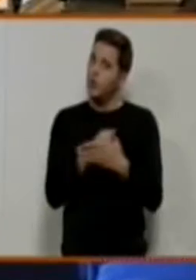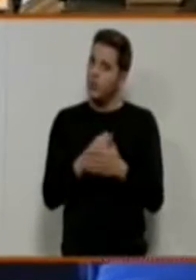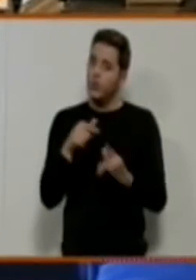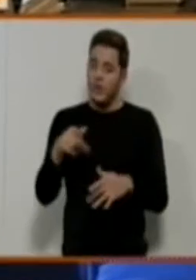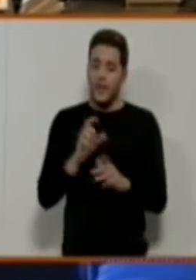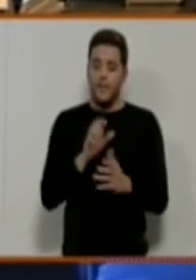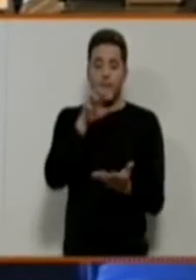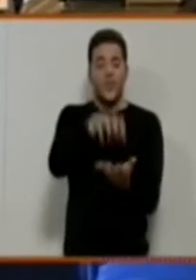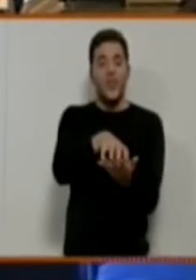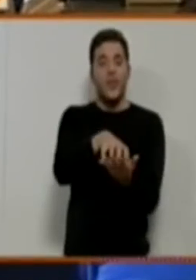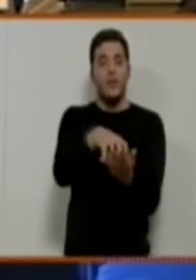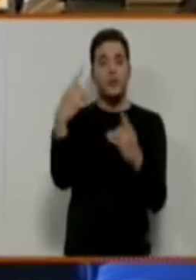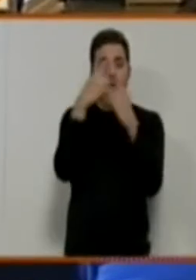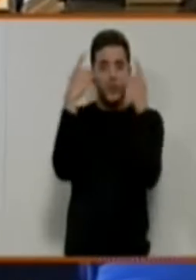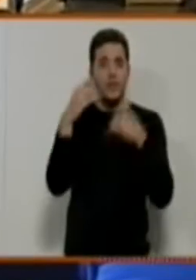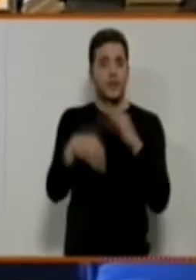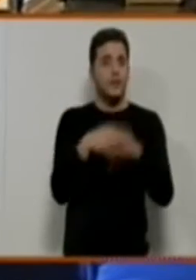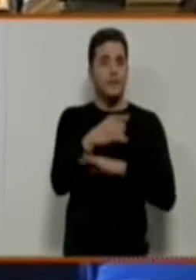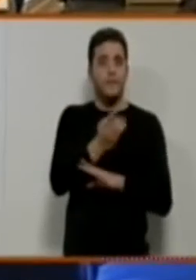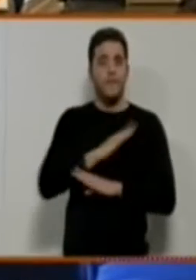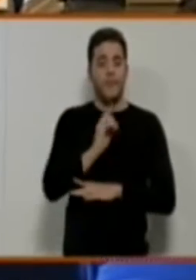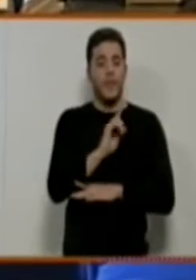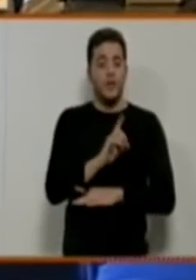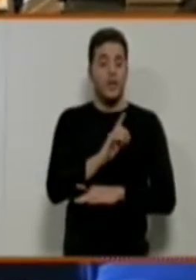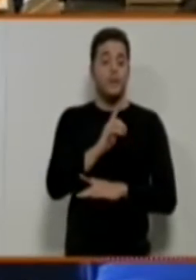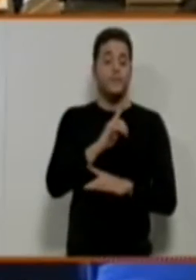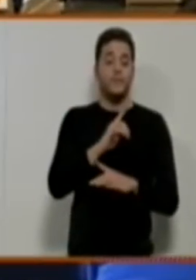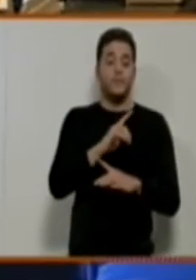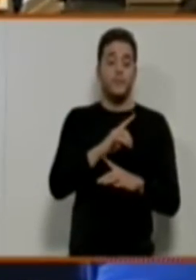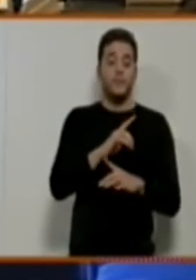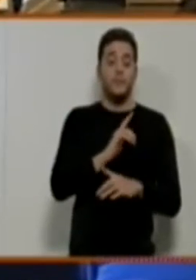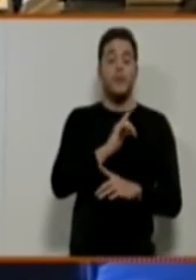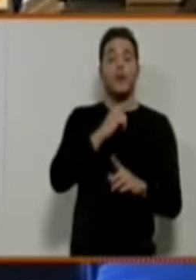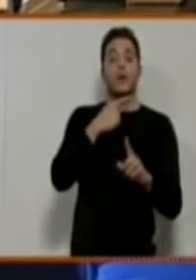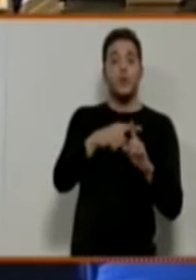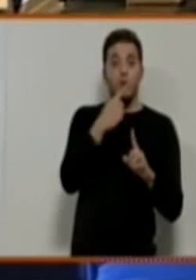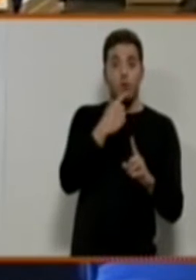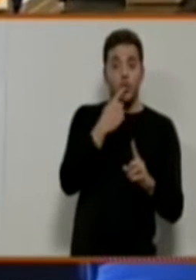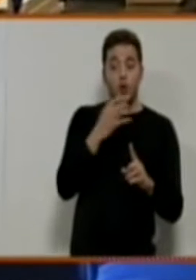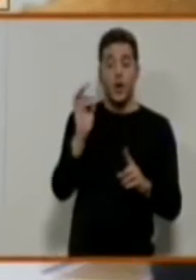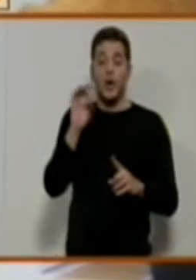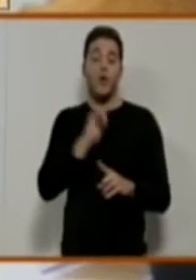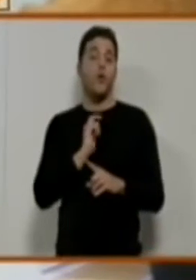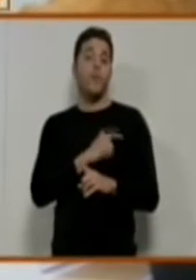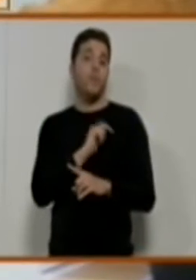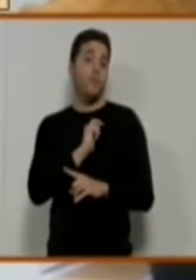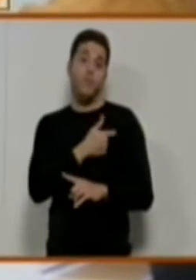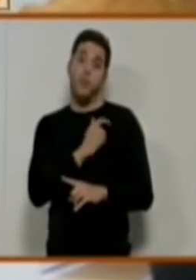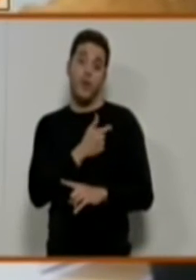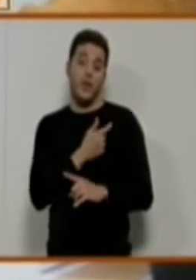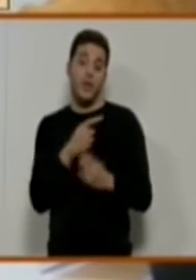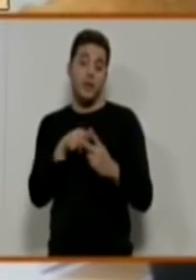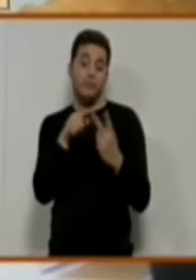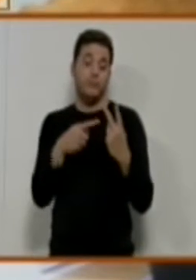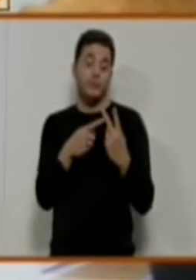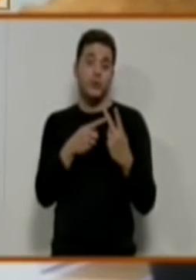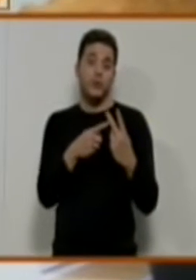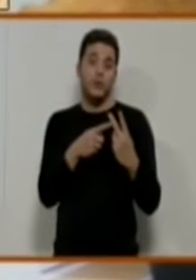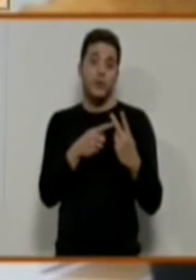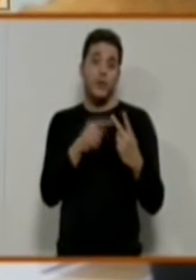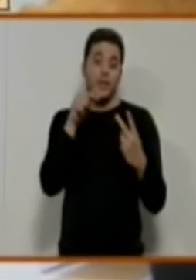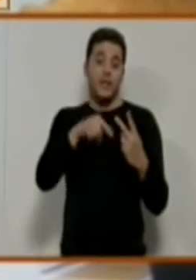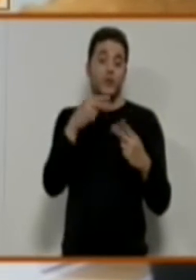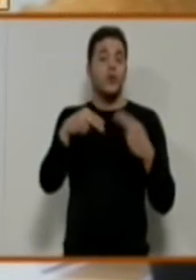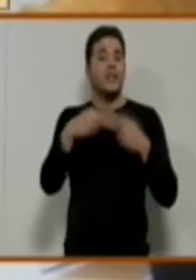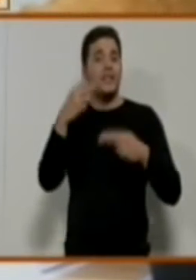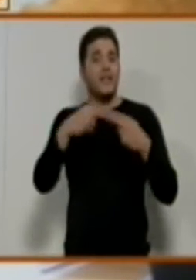de Cáritas, el voluntario de Cáritas o la policía, perdón, de Cruz Roja o la misma policía, hace que en un taxi se le